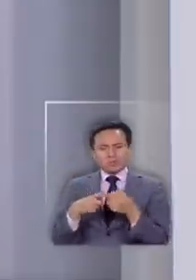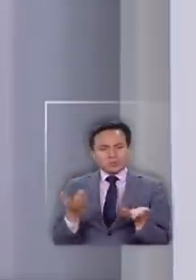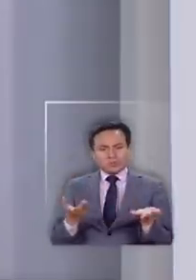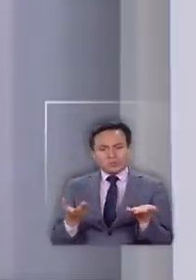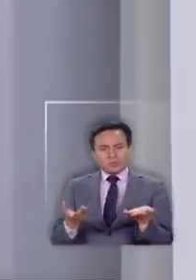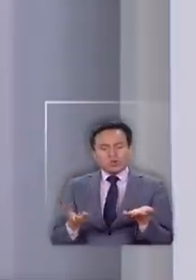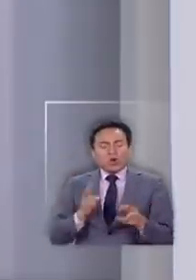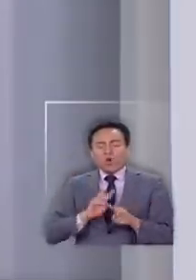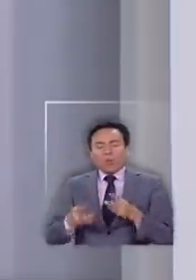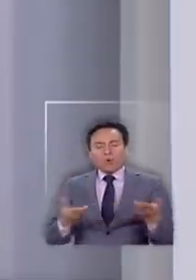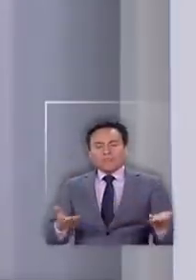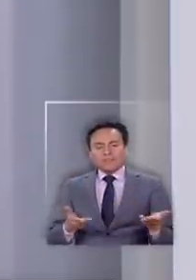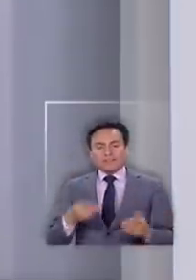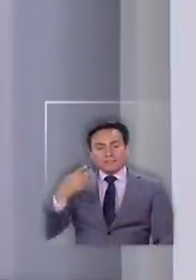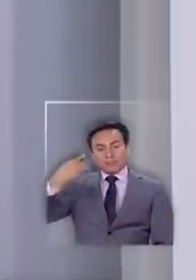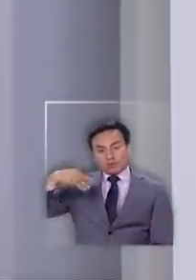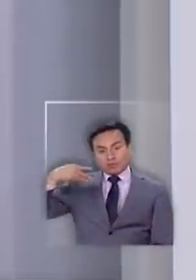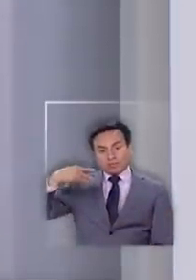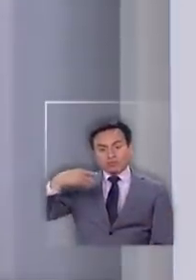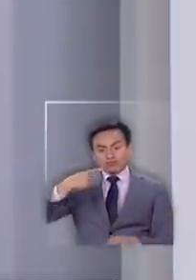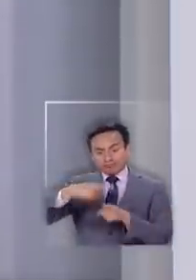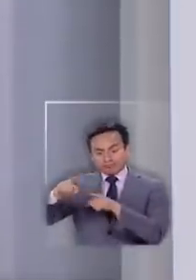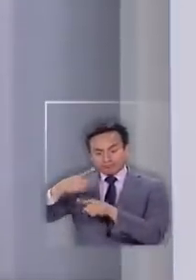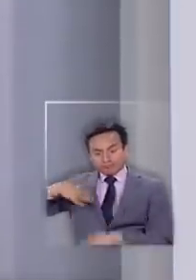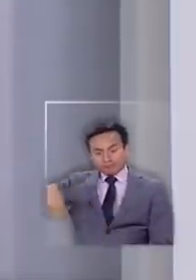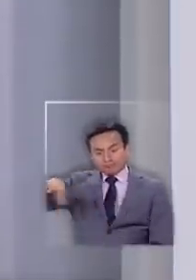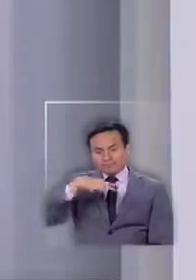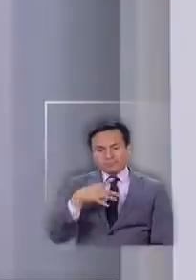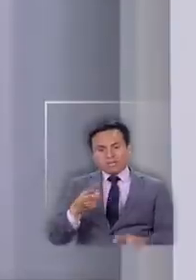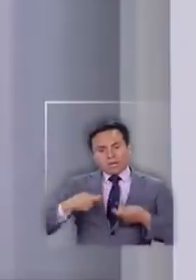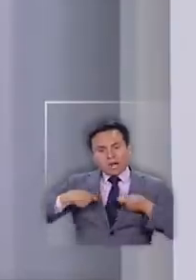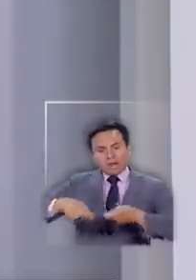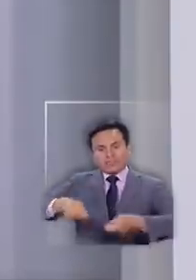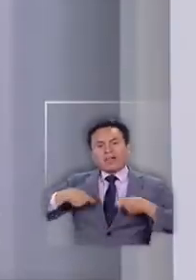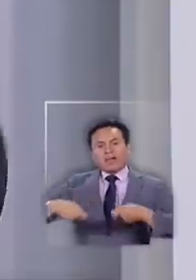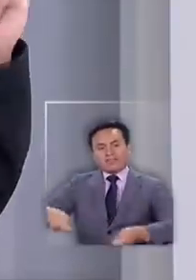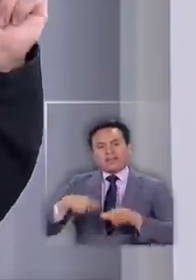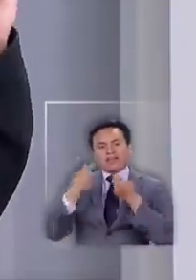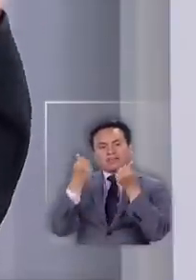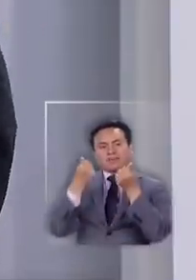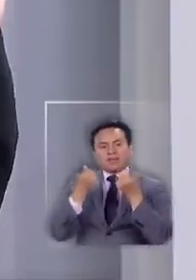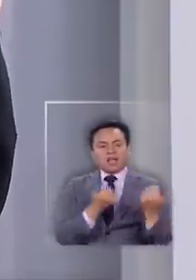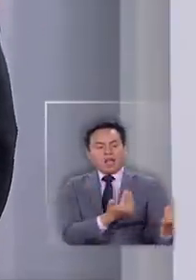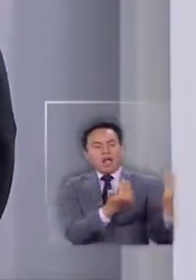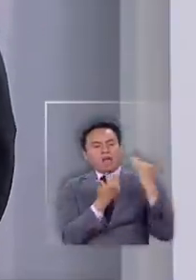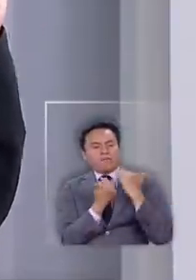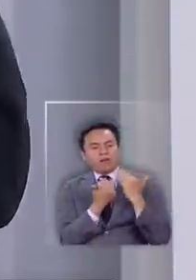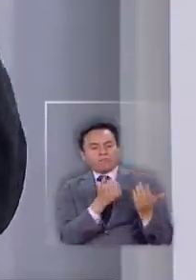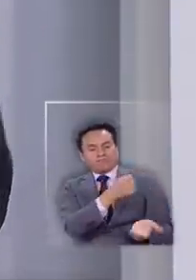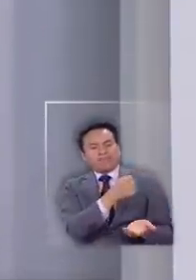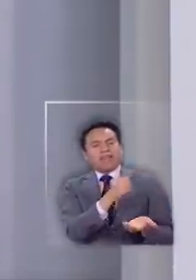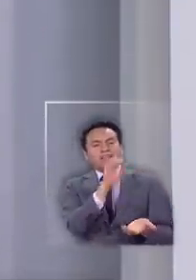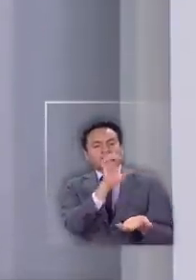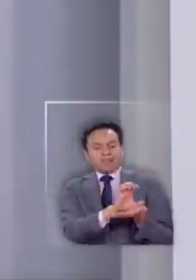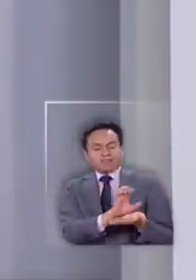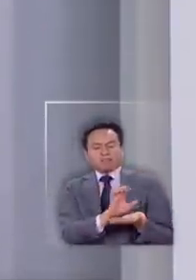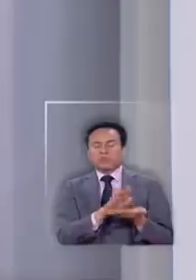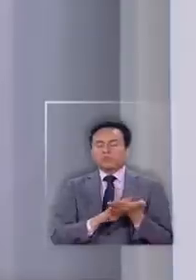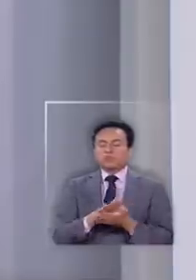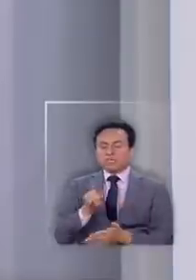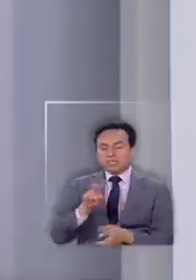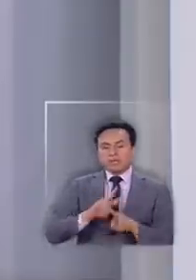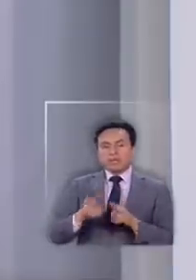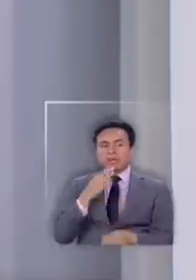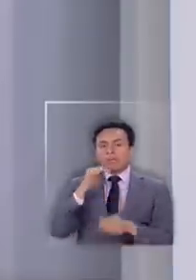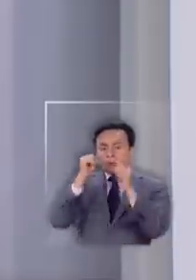¿cómo se tiene que hacer? Los municipios tenemos que empezar a gastar con el aval del Estado, que el Estado diga, señores, ¿sabe qué más?